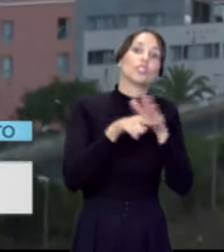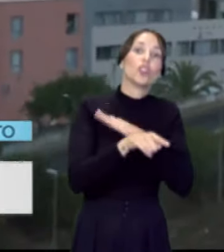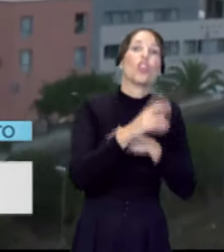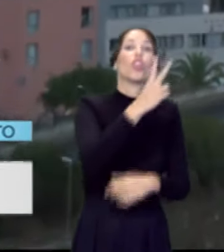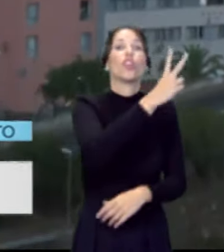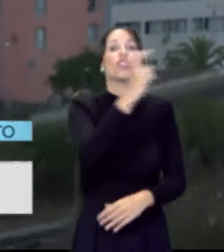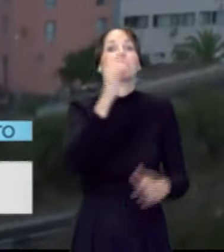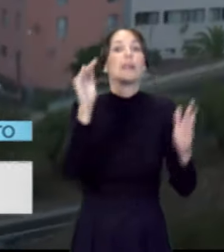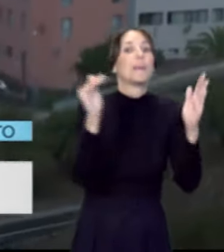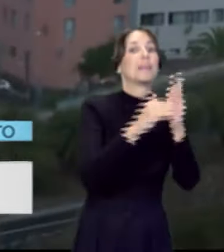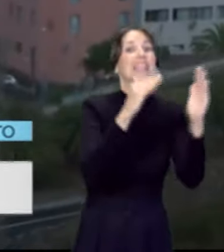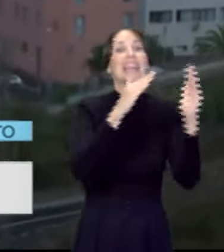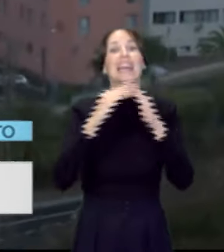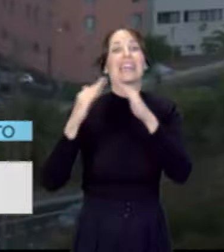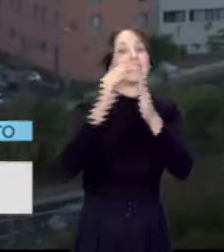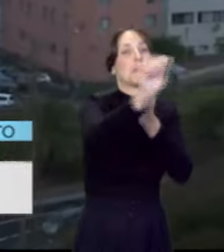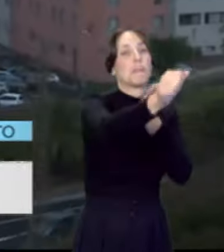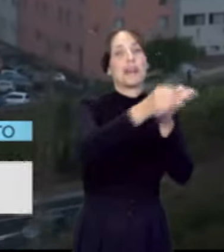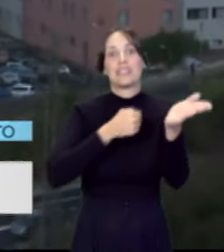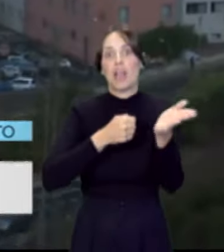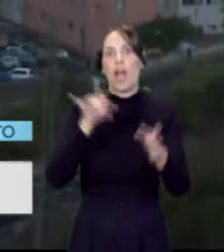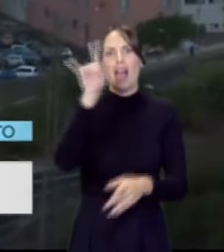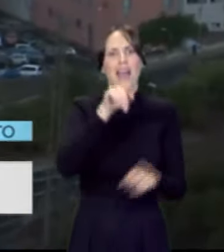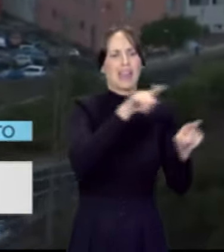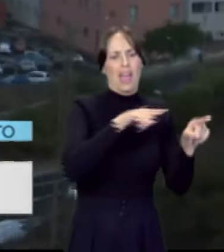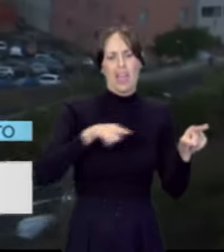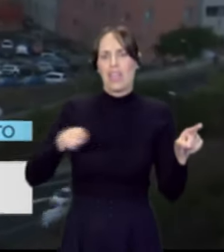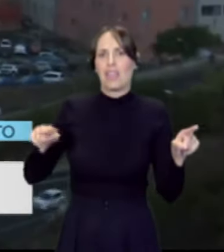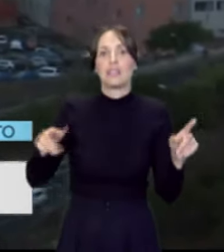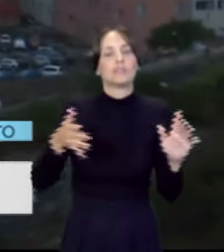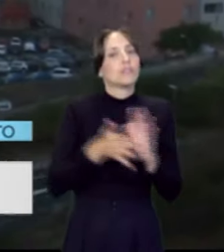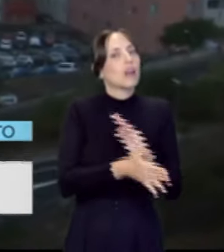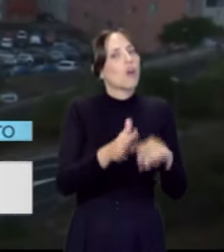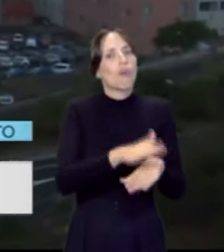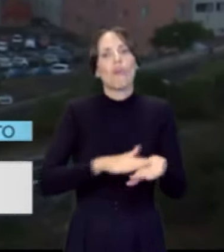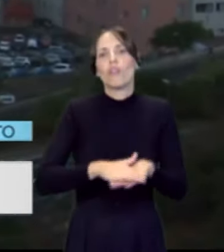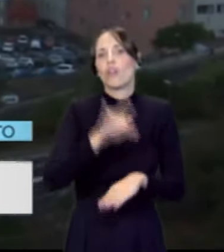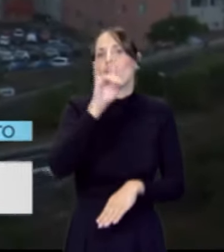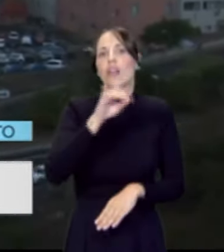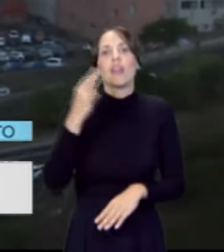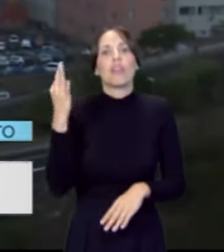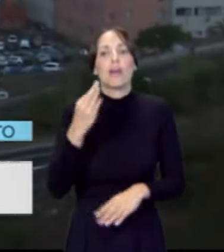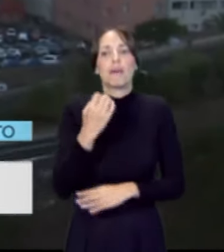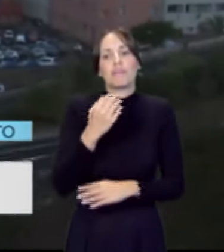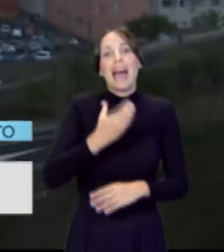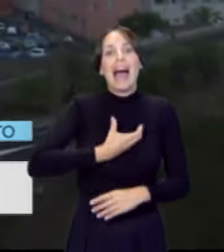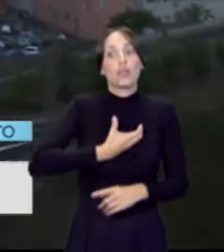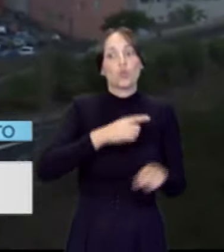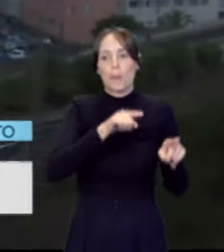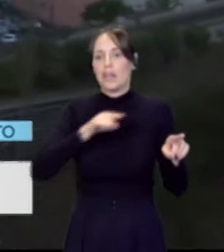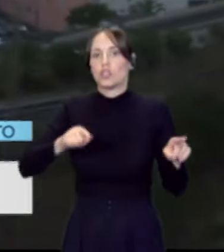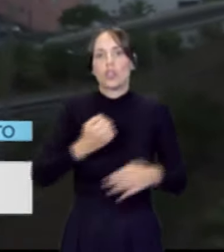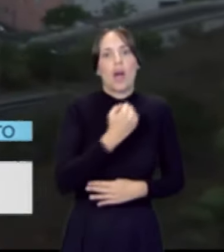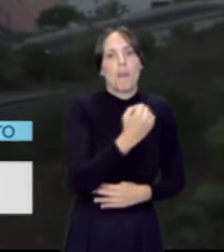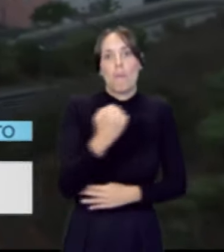200.000 viviendas vacías, decía otro día el consejero, que hay en toda Canarias, pues que el Gobierno de Canarias tome medidas y tutela a los ayuntamientos en esto. De momento, ¿qué tenemos? El